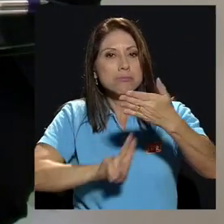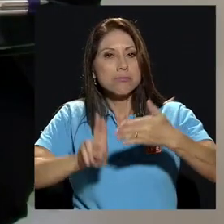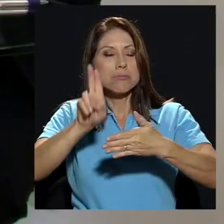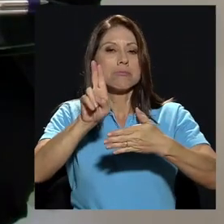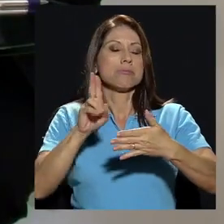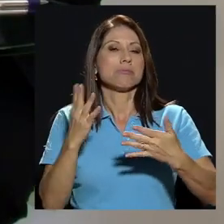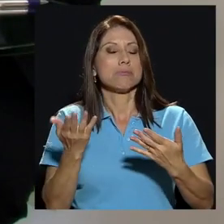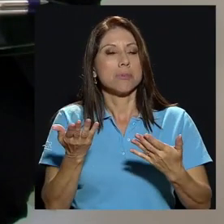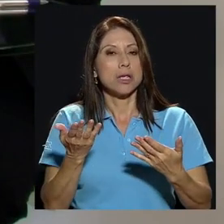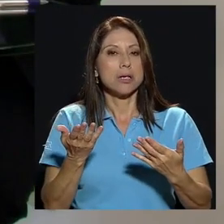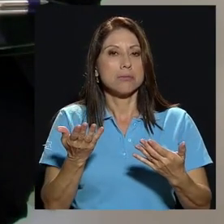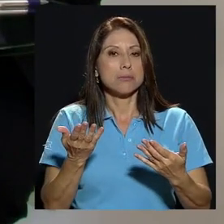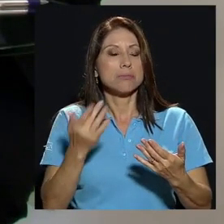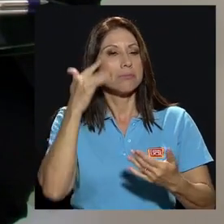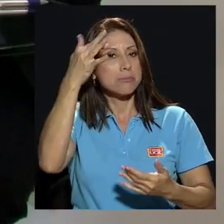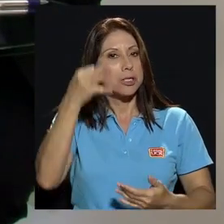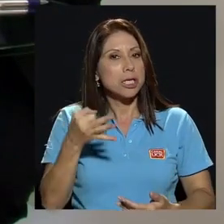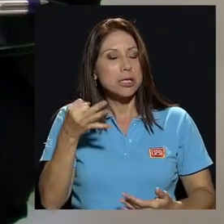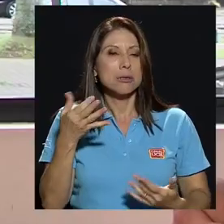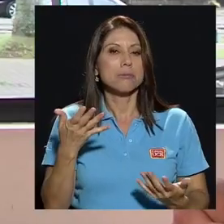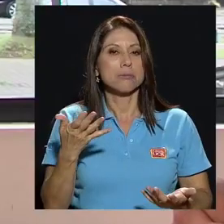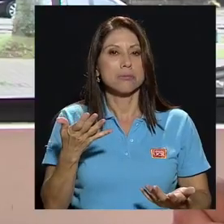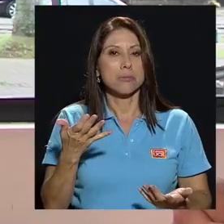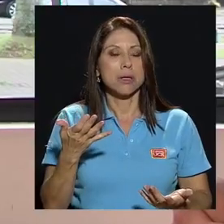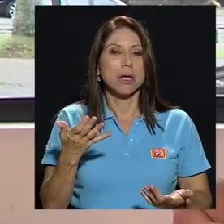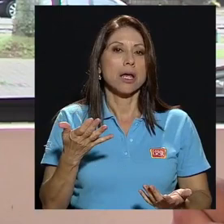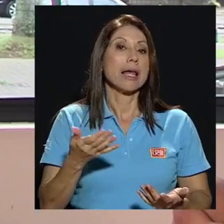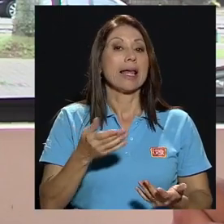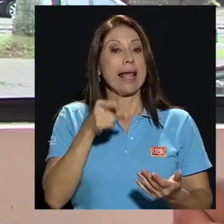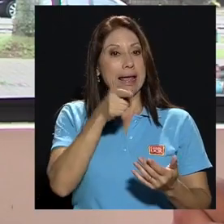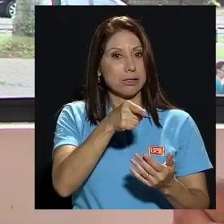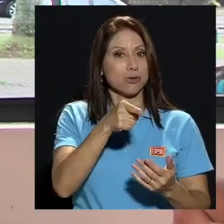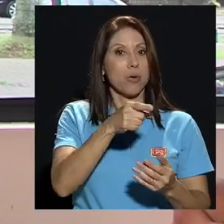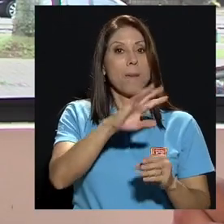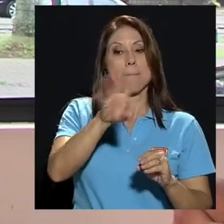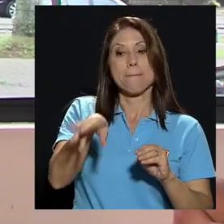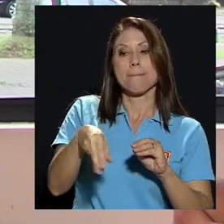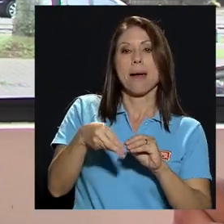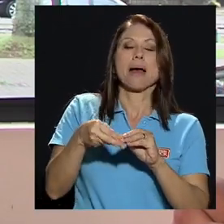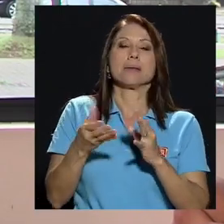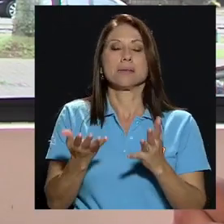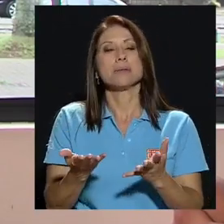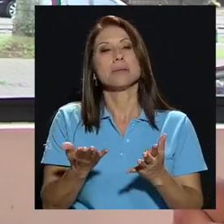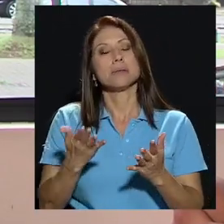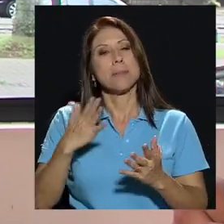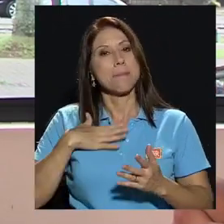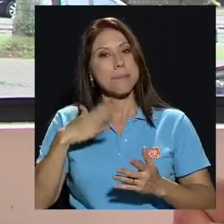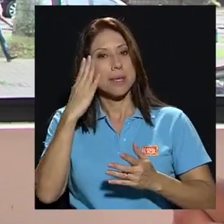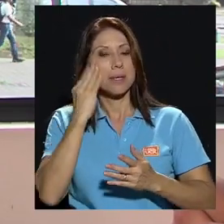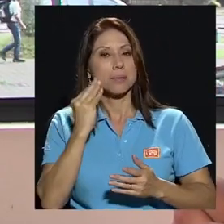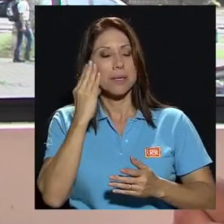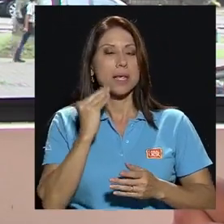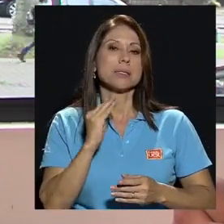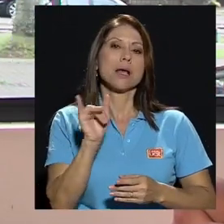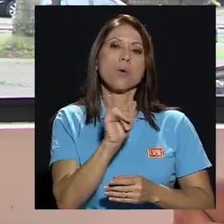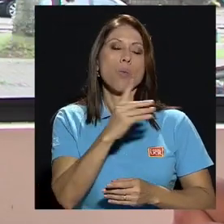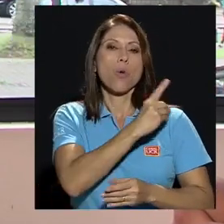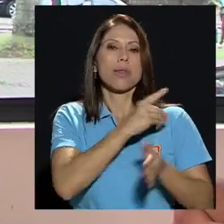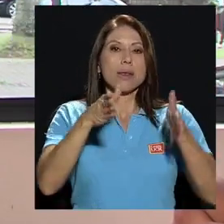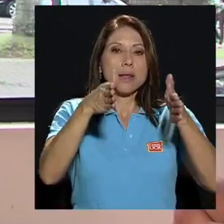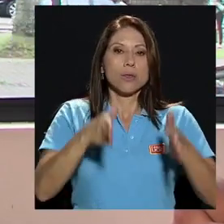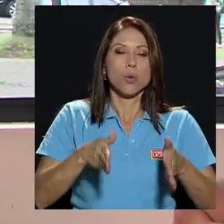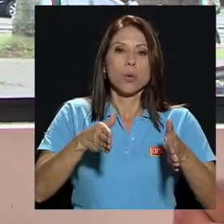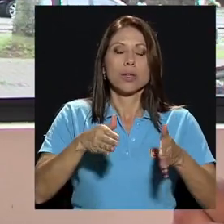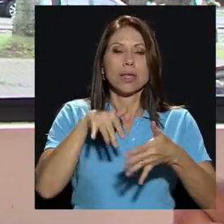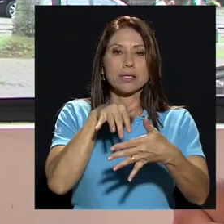creo que eso más el balance de mi experiencia como director de escuela, como